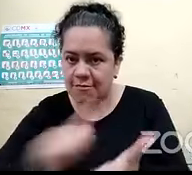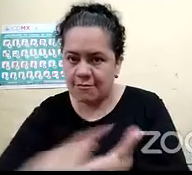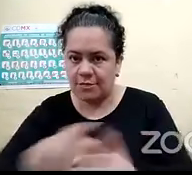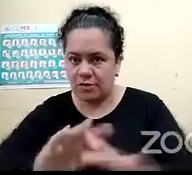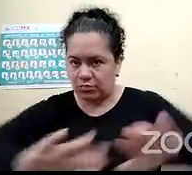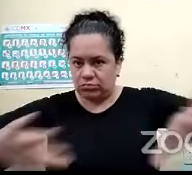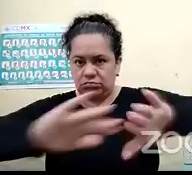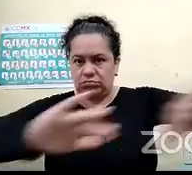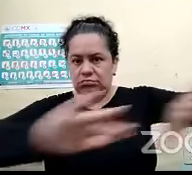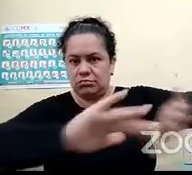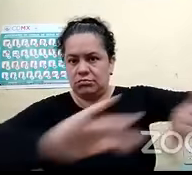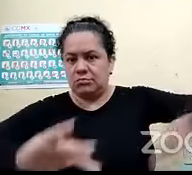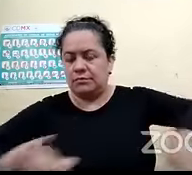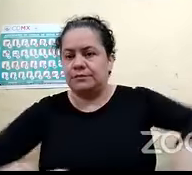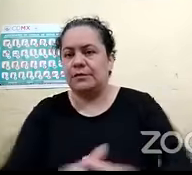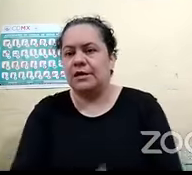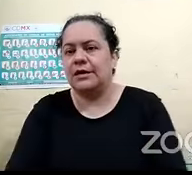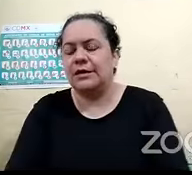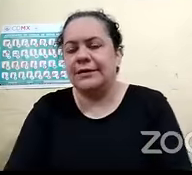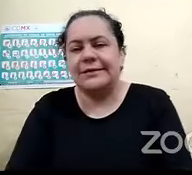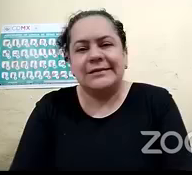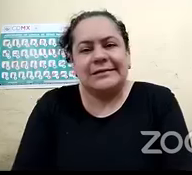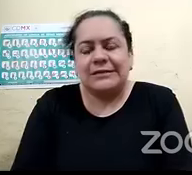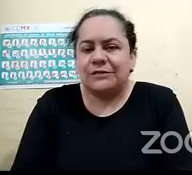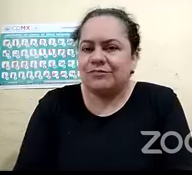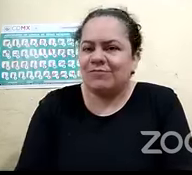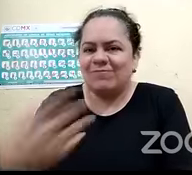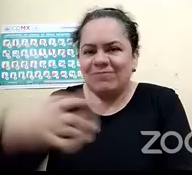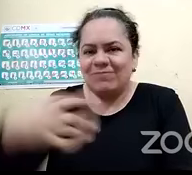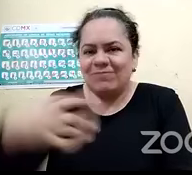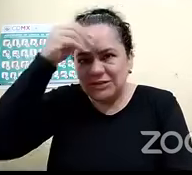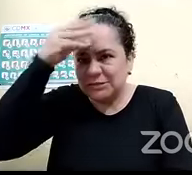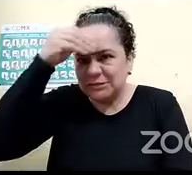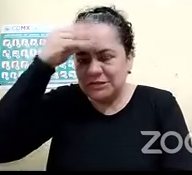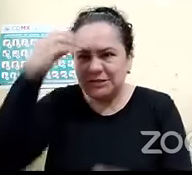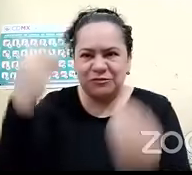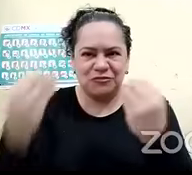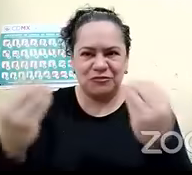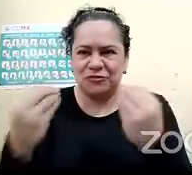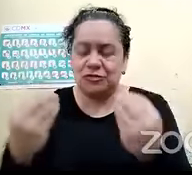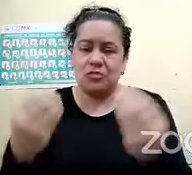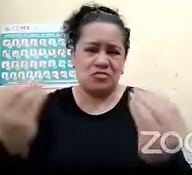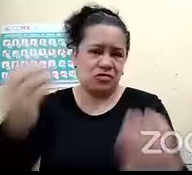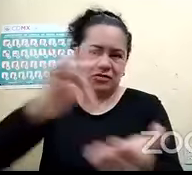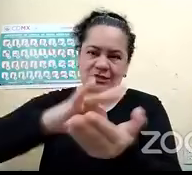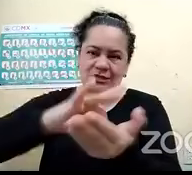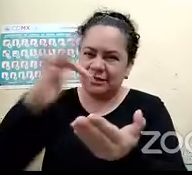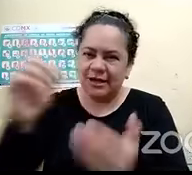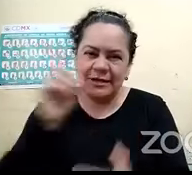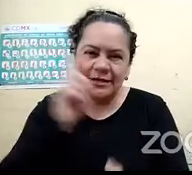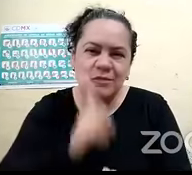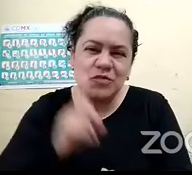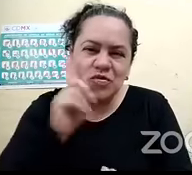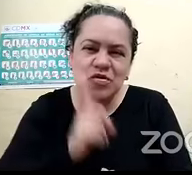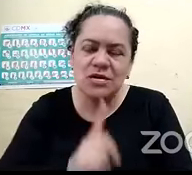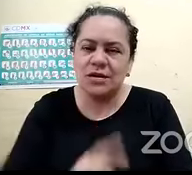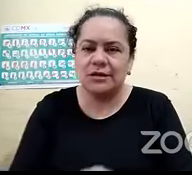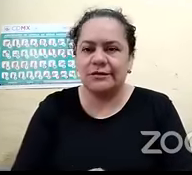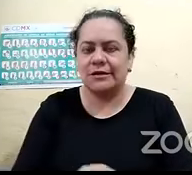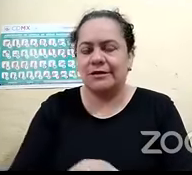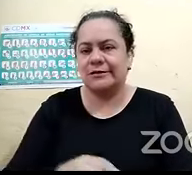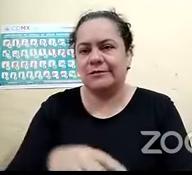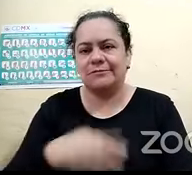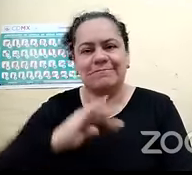que nos quedamos con ganas de seguir aprendiendo muchísimo muchas gracias chicas el tiempo se nos acabó